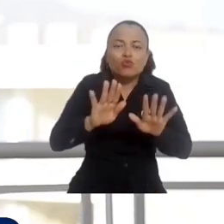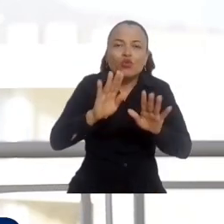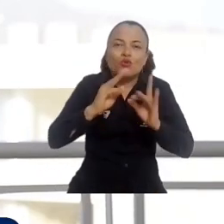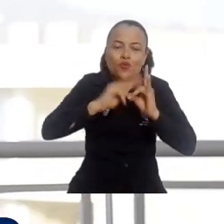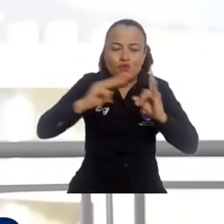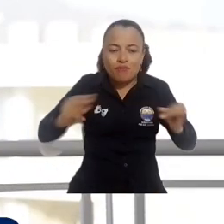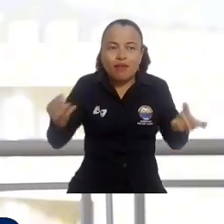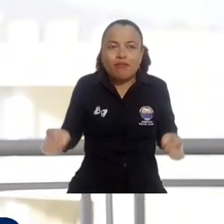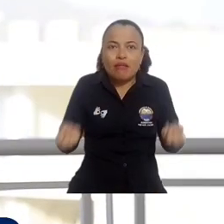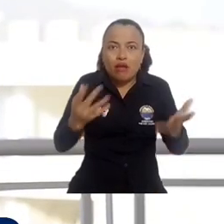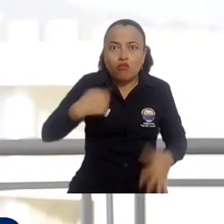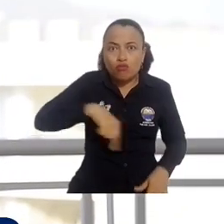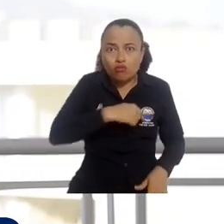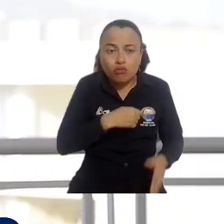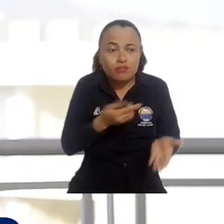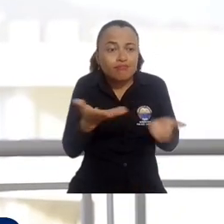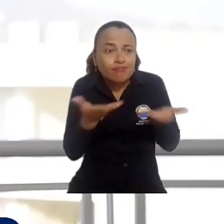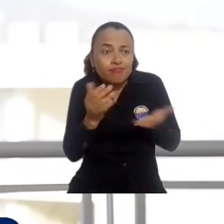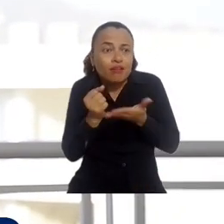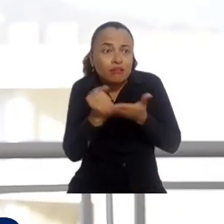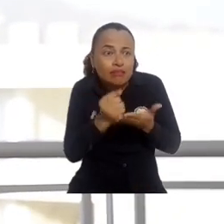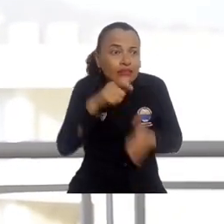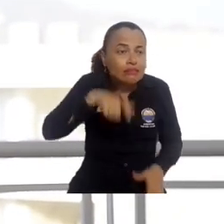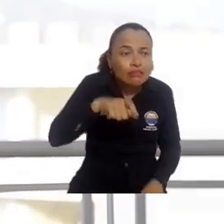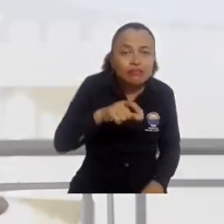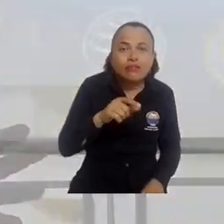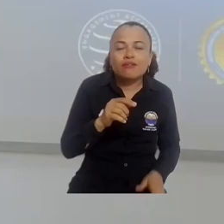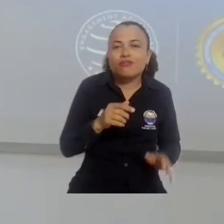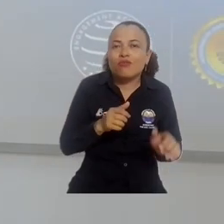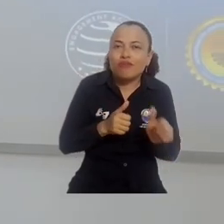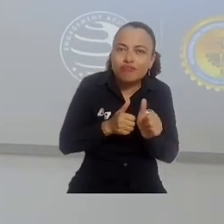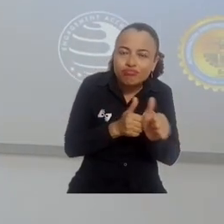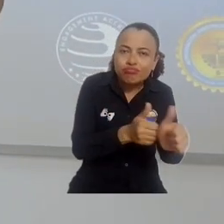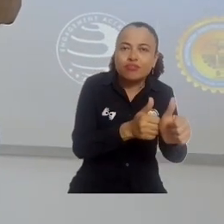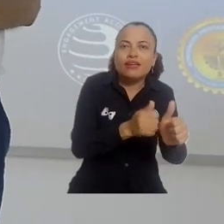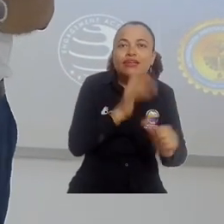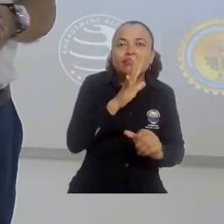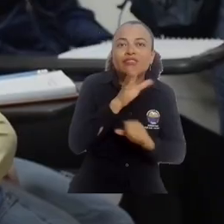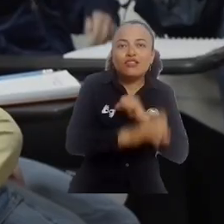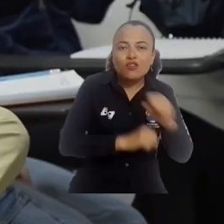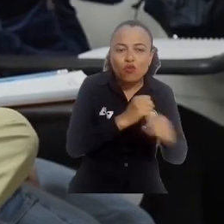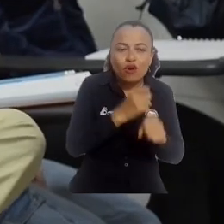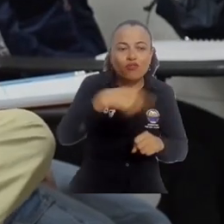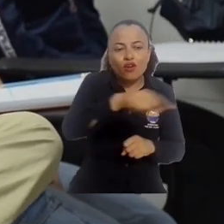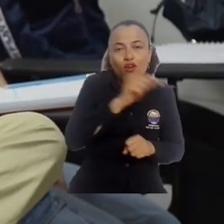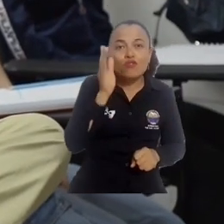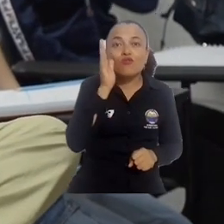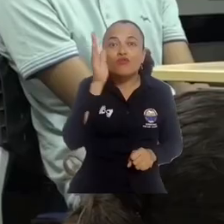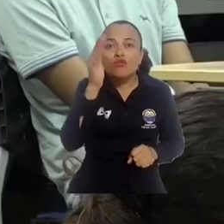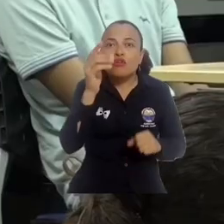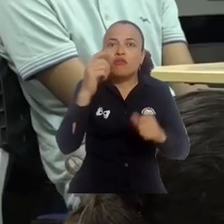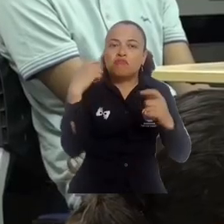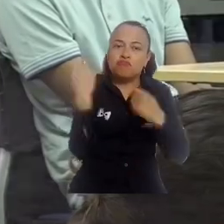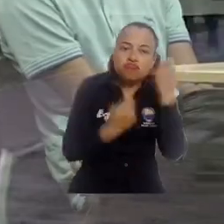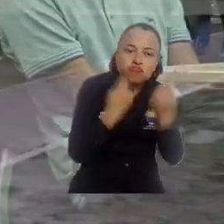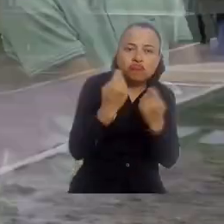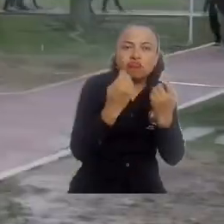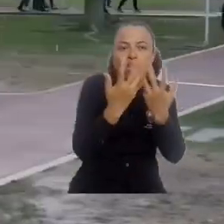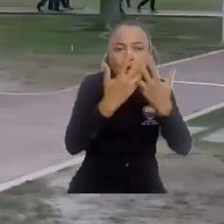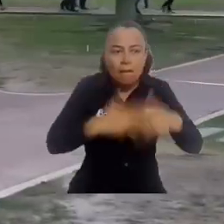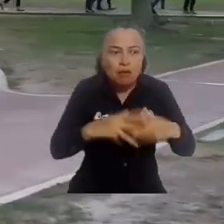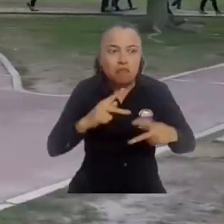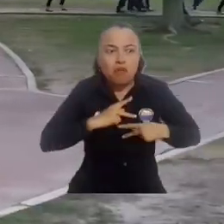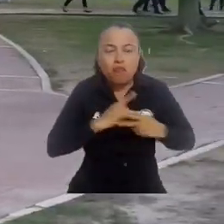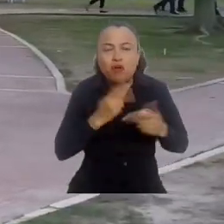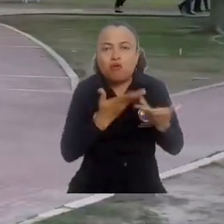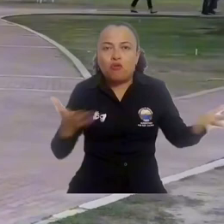brindándoles nuestra mano de servidores para que en cinco años, por supuesto, ya estén en los mercados laborales, tengan sus propias empresas.